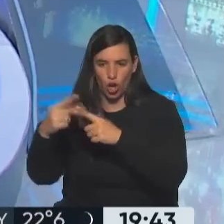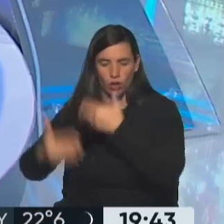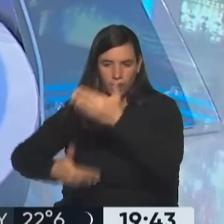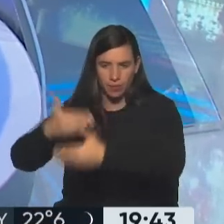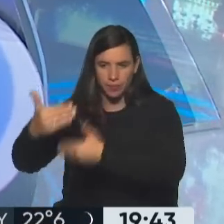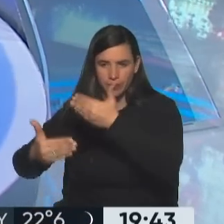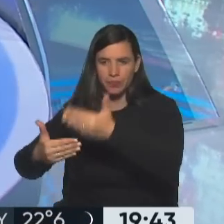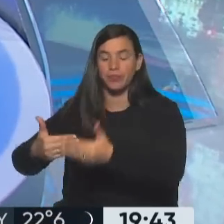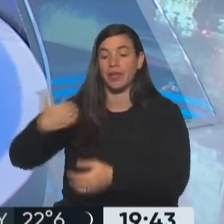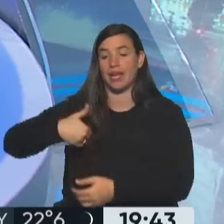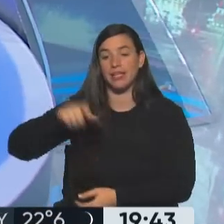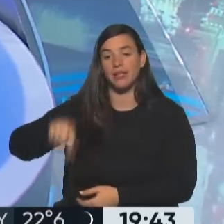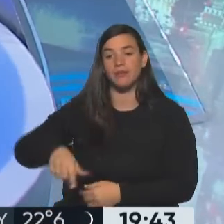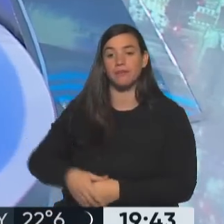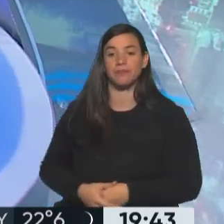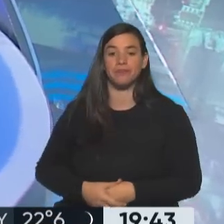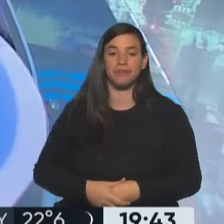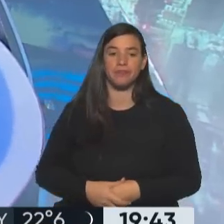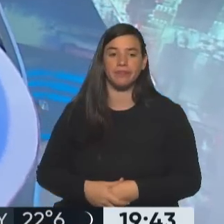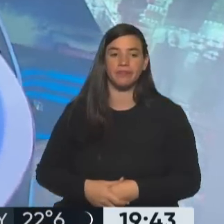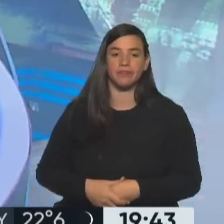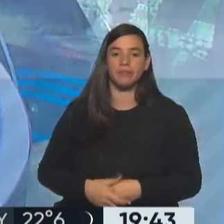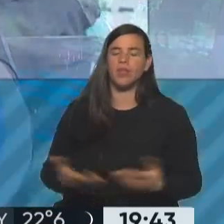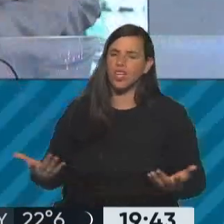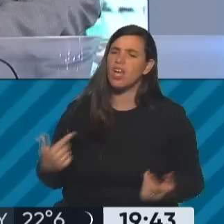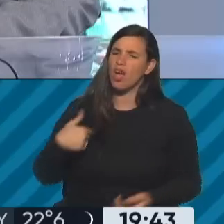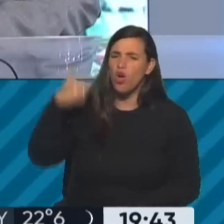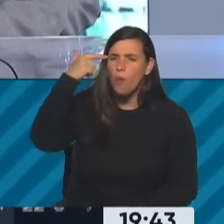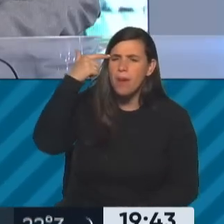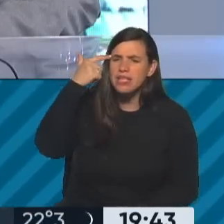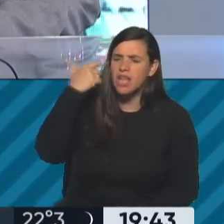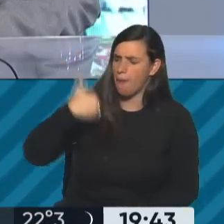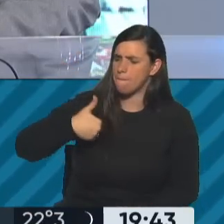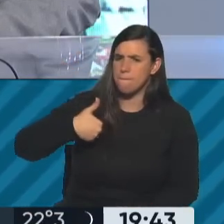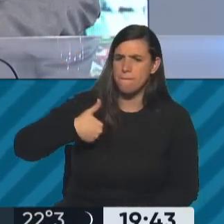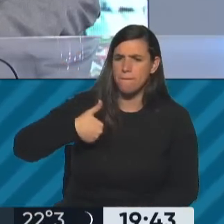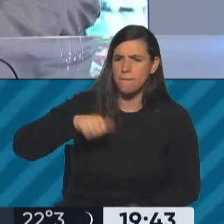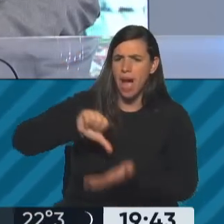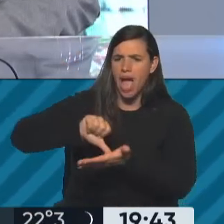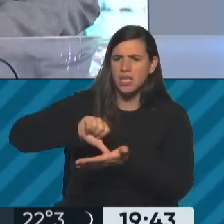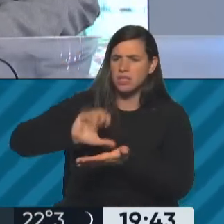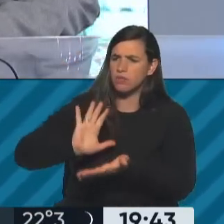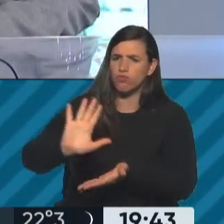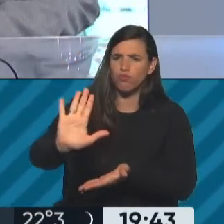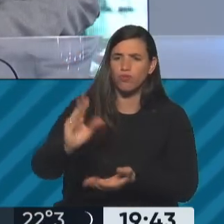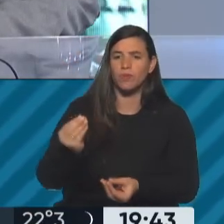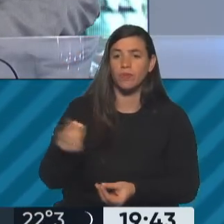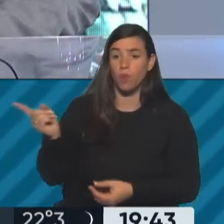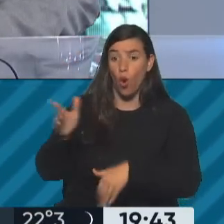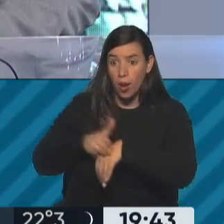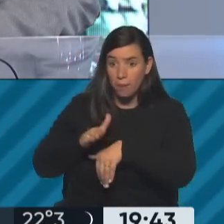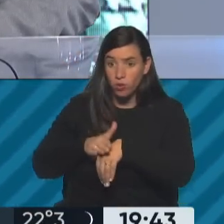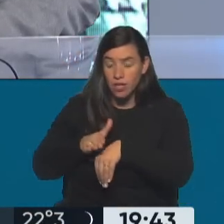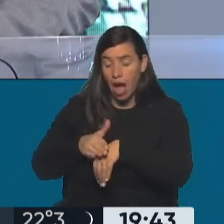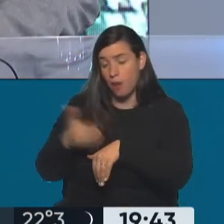estar acá. Buenas noches. ¿Qué cosa pensar un país para adelante? Porque tu cargo, tu responsabilidad, en otros momentos también lo fuiste.